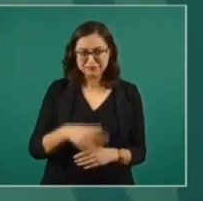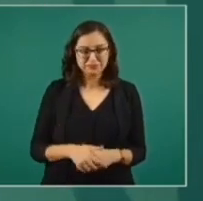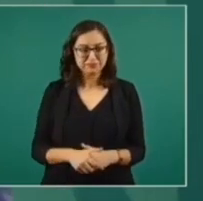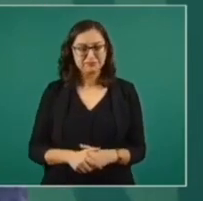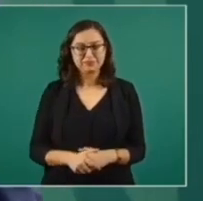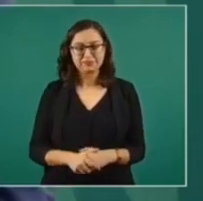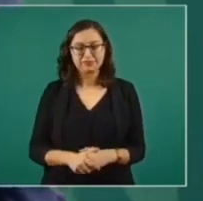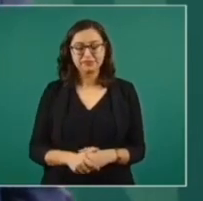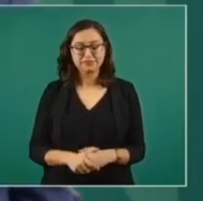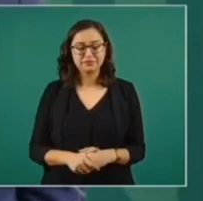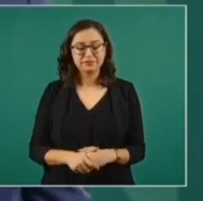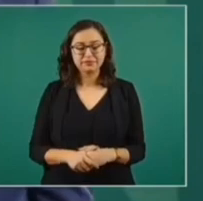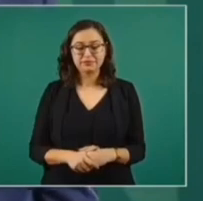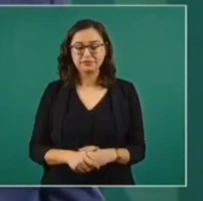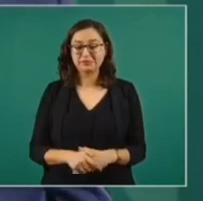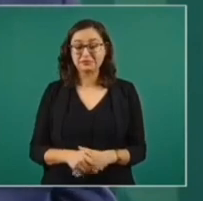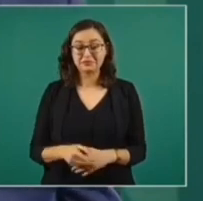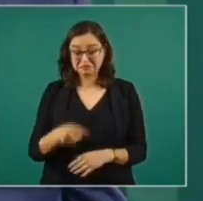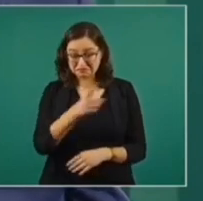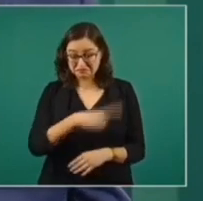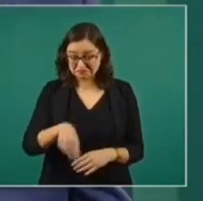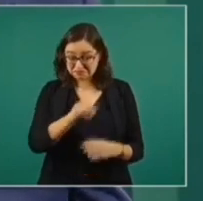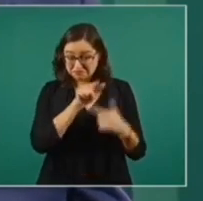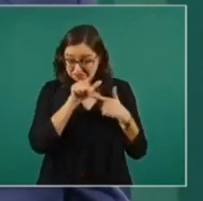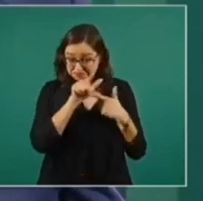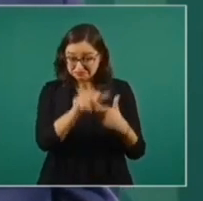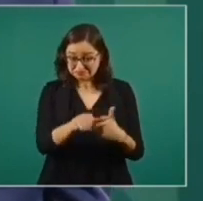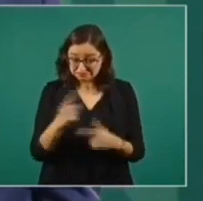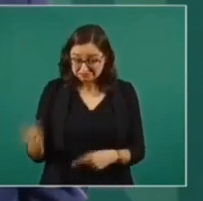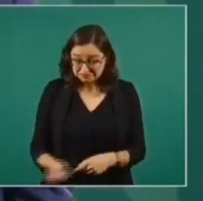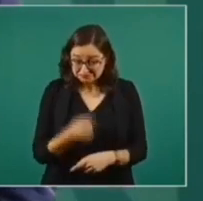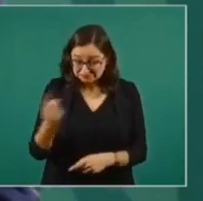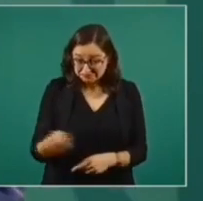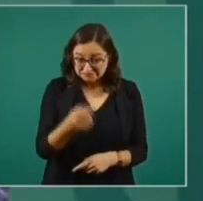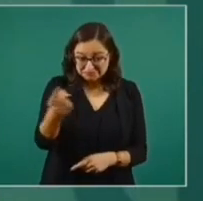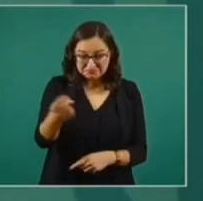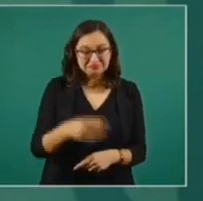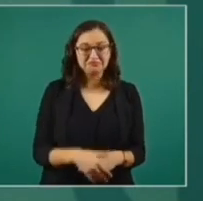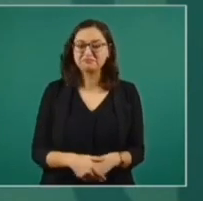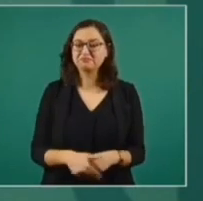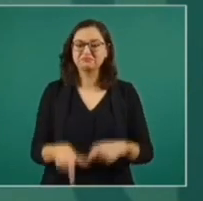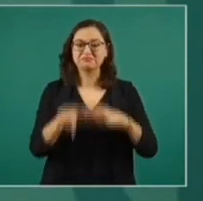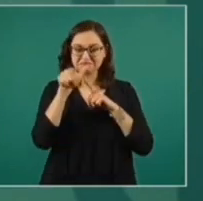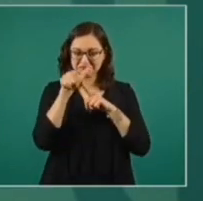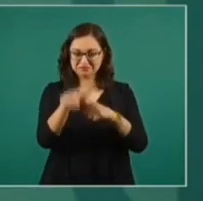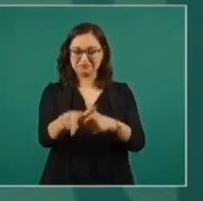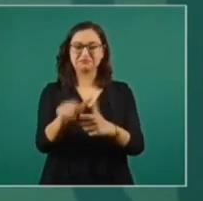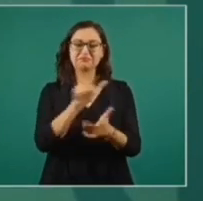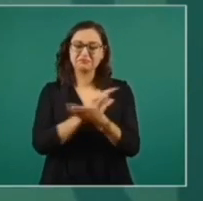Sí, pero no van a estar eternamente, porque la limpieza continúa.